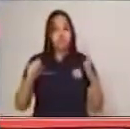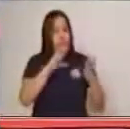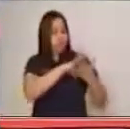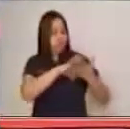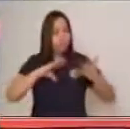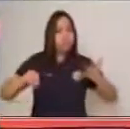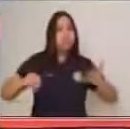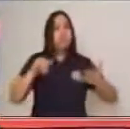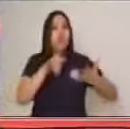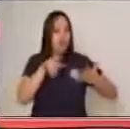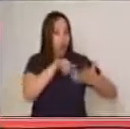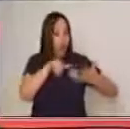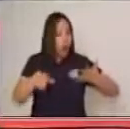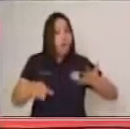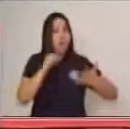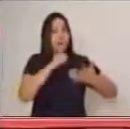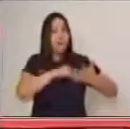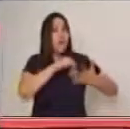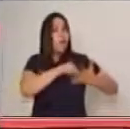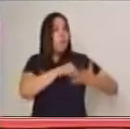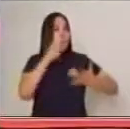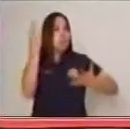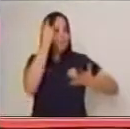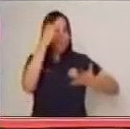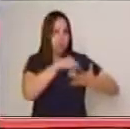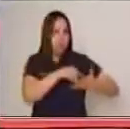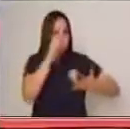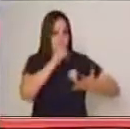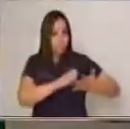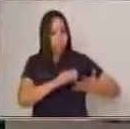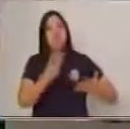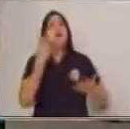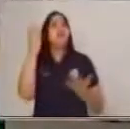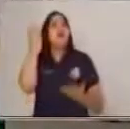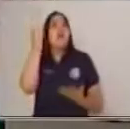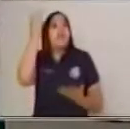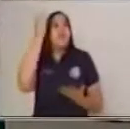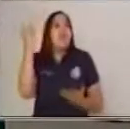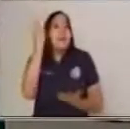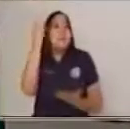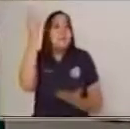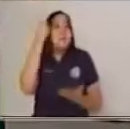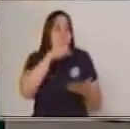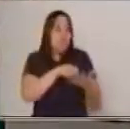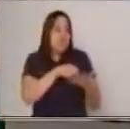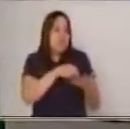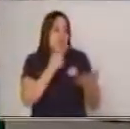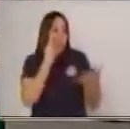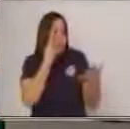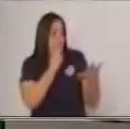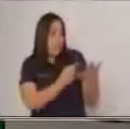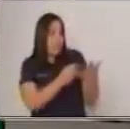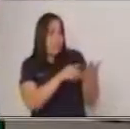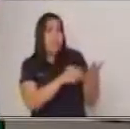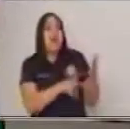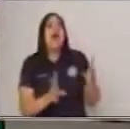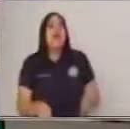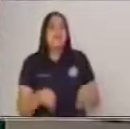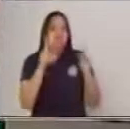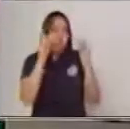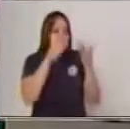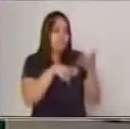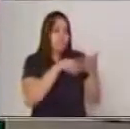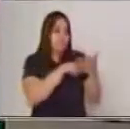trabajando. Entonces, la idea principal explícita se va a desarrollar bajo ese